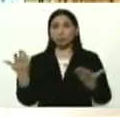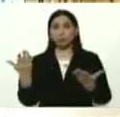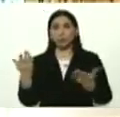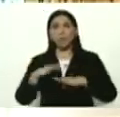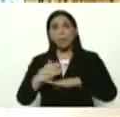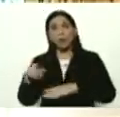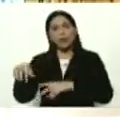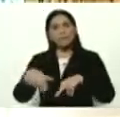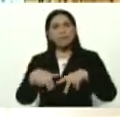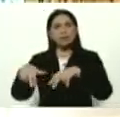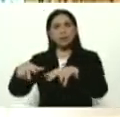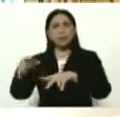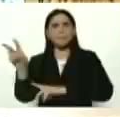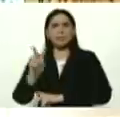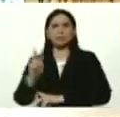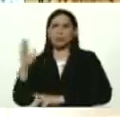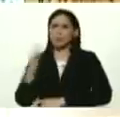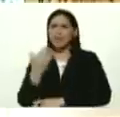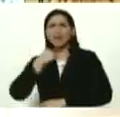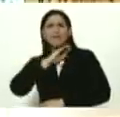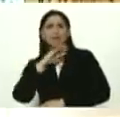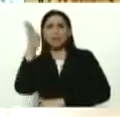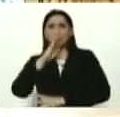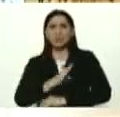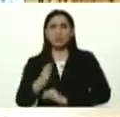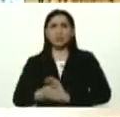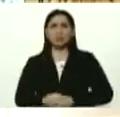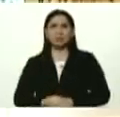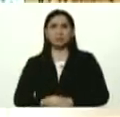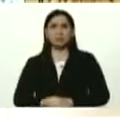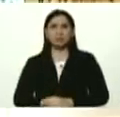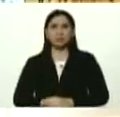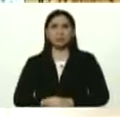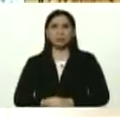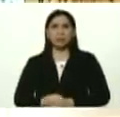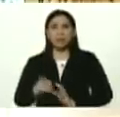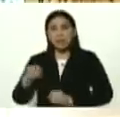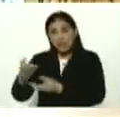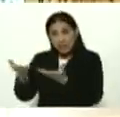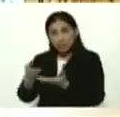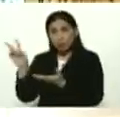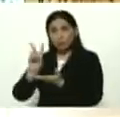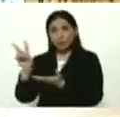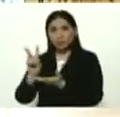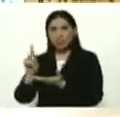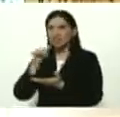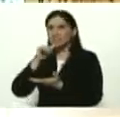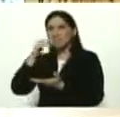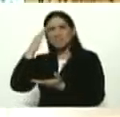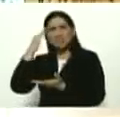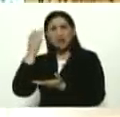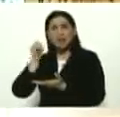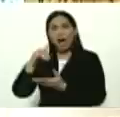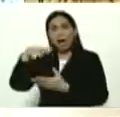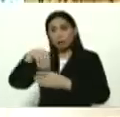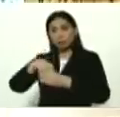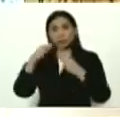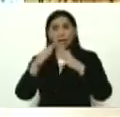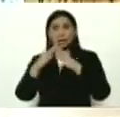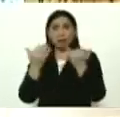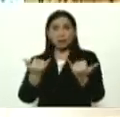por ahí pasaban venezolanos que vienen enfermos de Brasil. Y esos venezolanos, ¿quién sabe? Están en su casa ahorita.